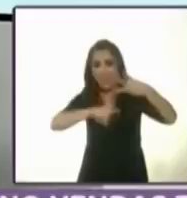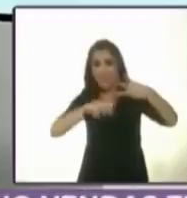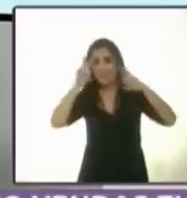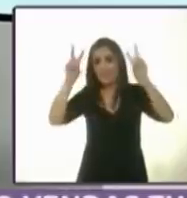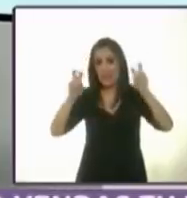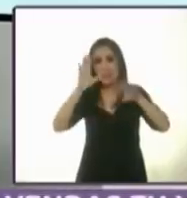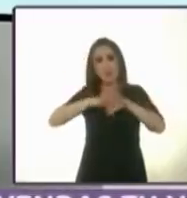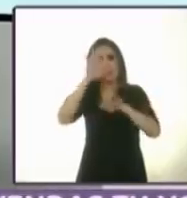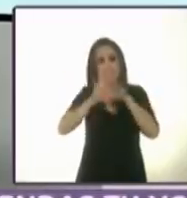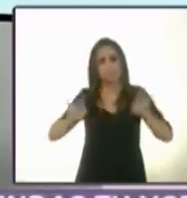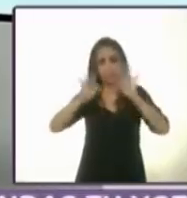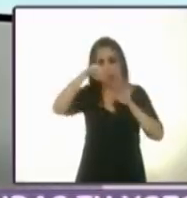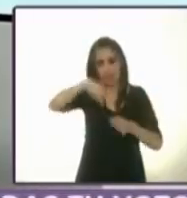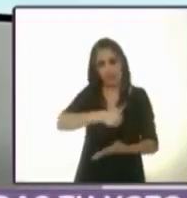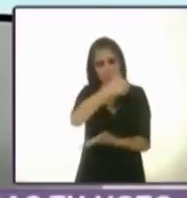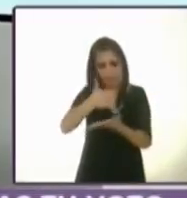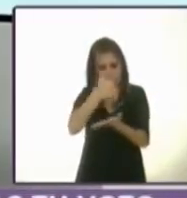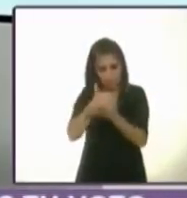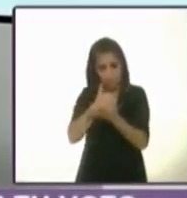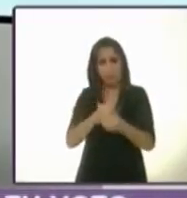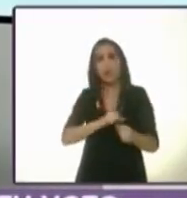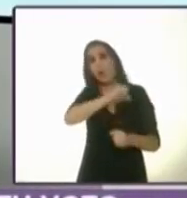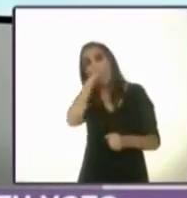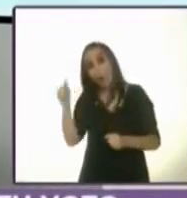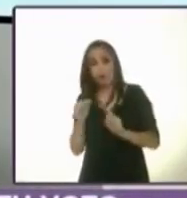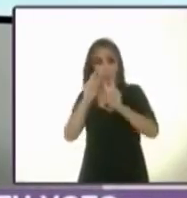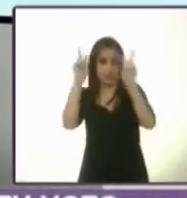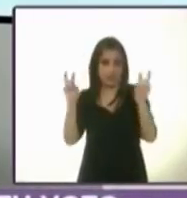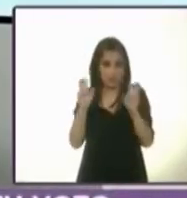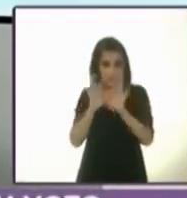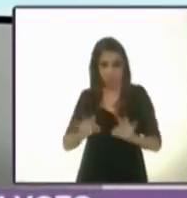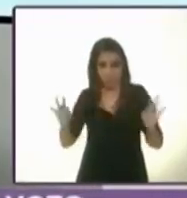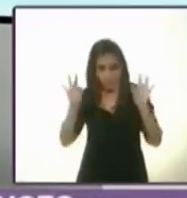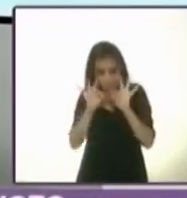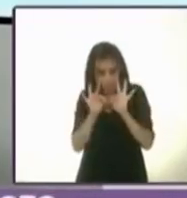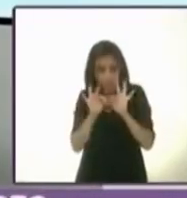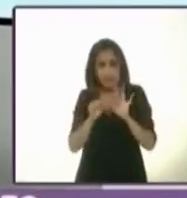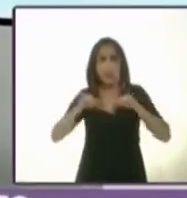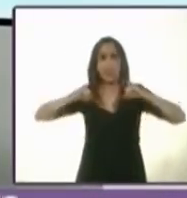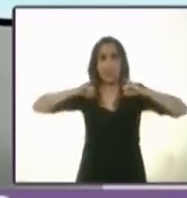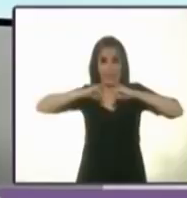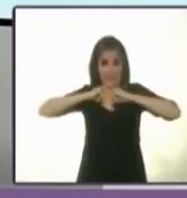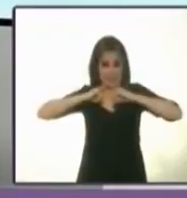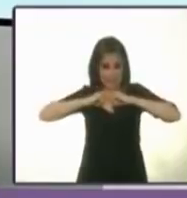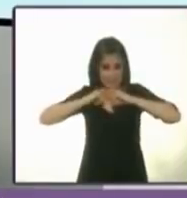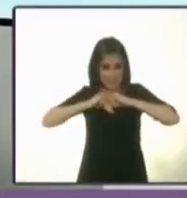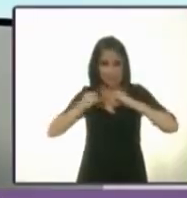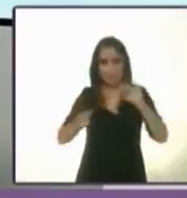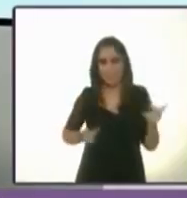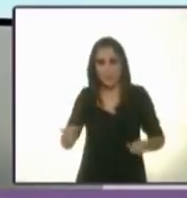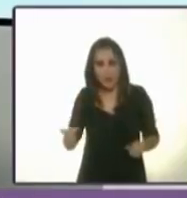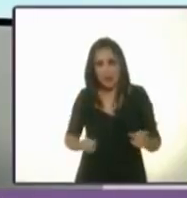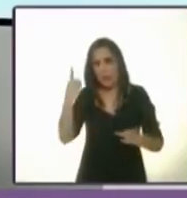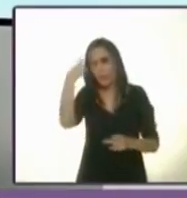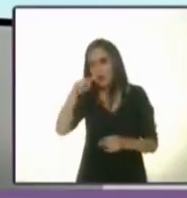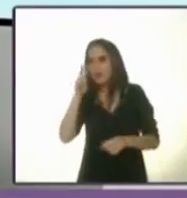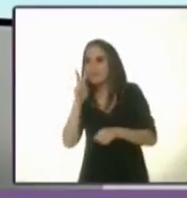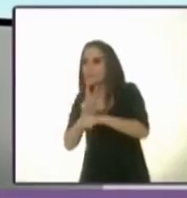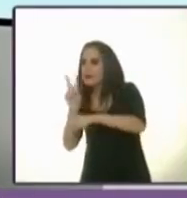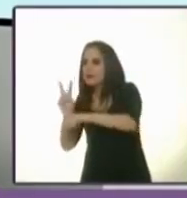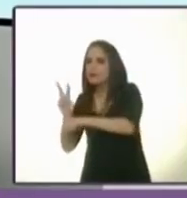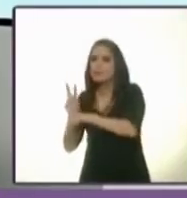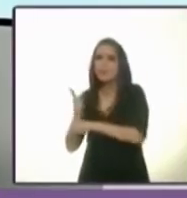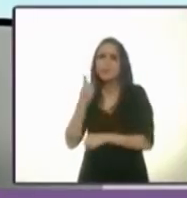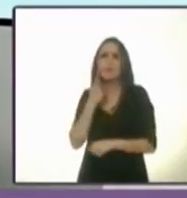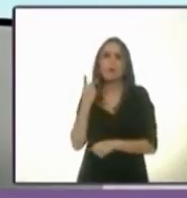impactan en la metrópoli. Y un segundo tema que también es muy importante. El Instituto de Planeación y Verificación de